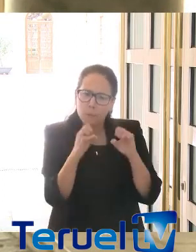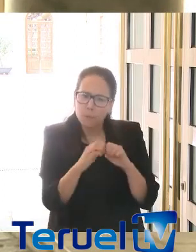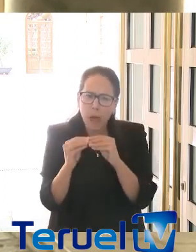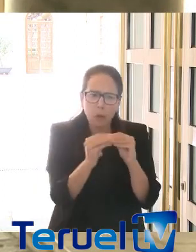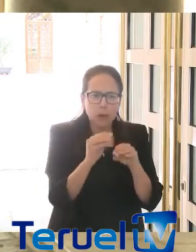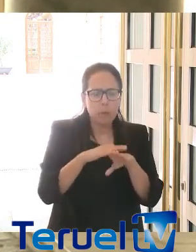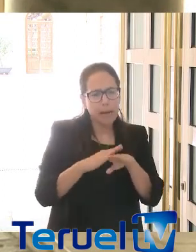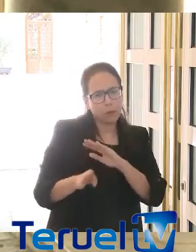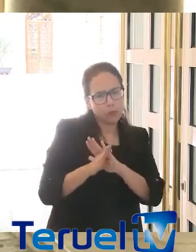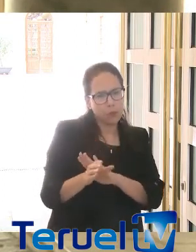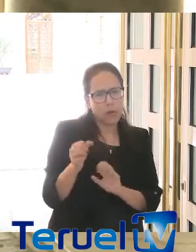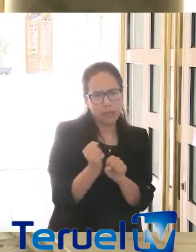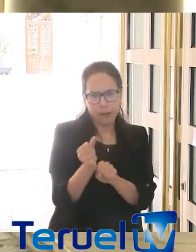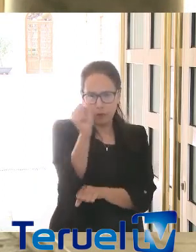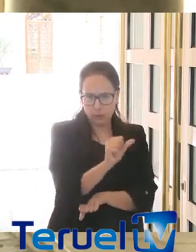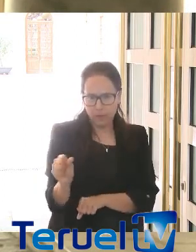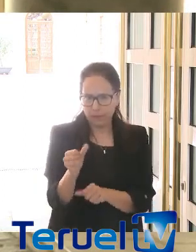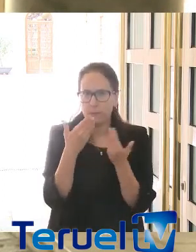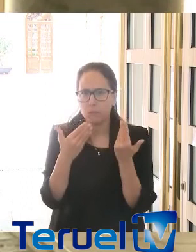trabajando la semana que viene. Muchas gracias.